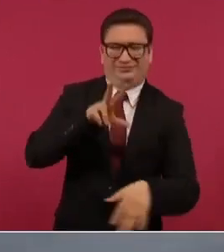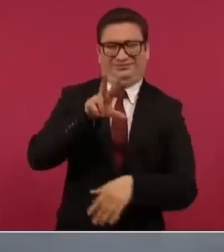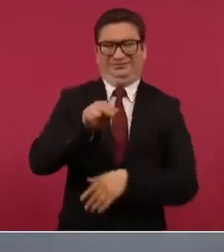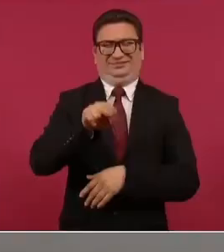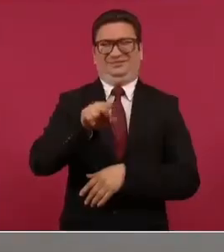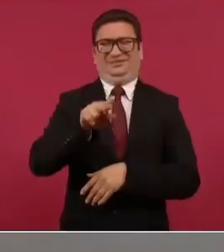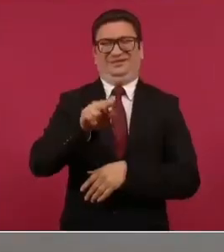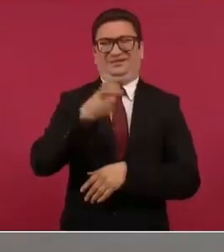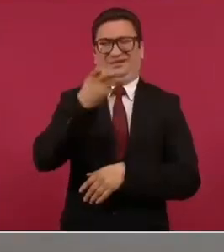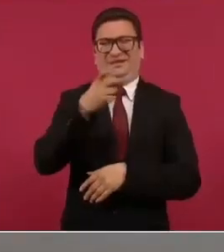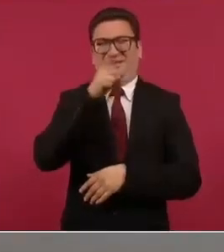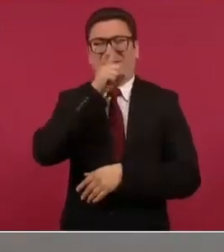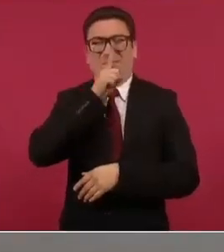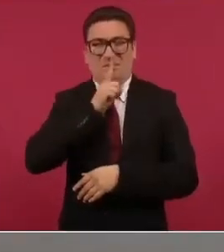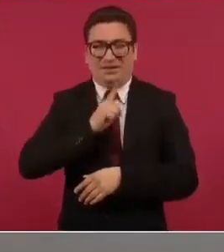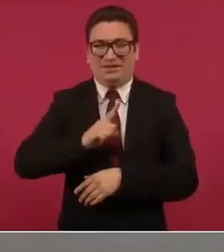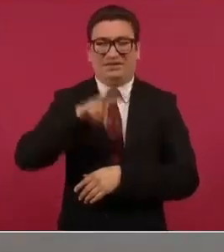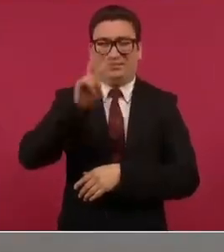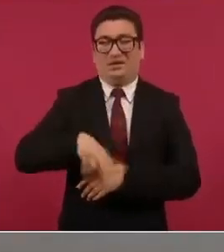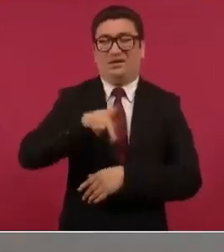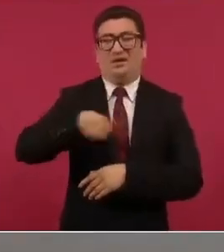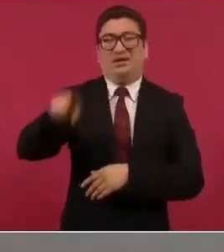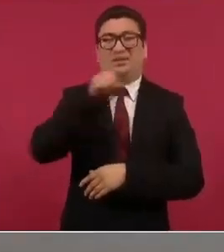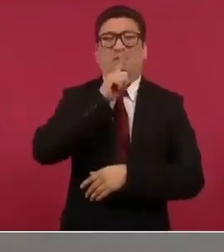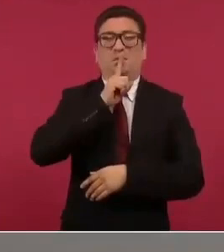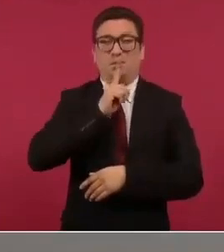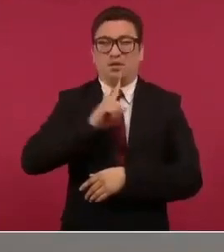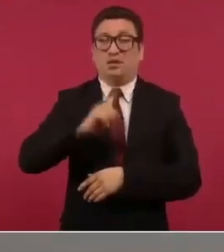esa es una mentira un sofisma